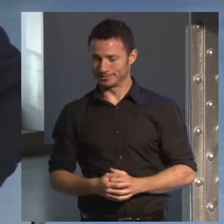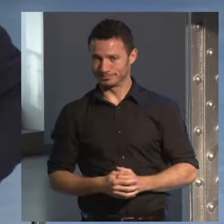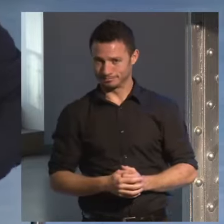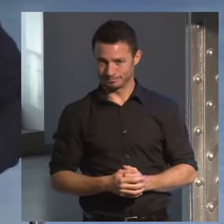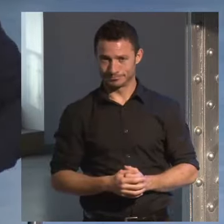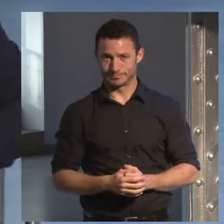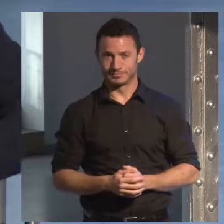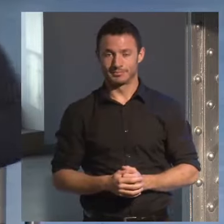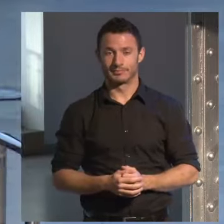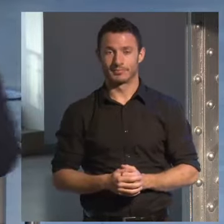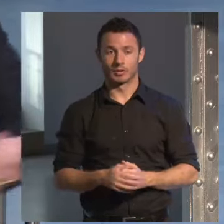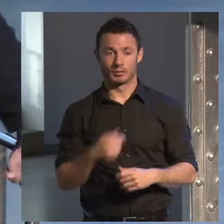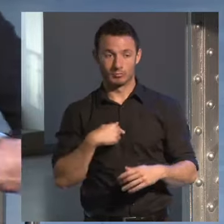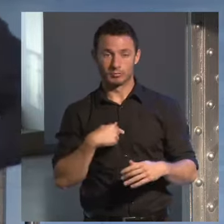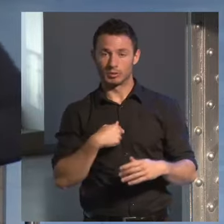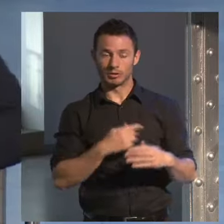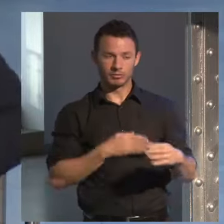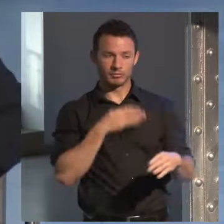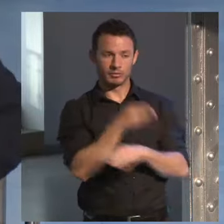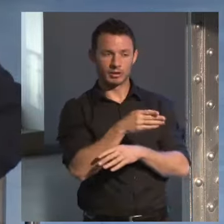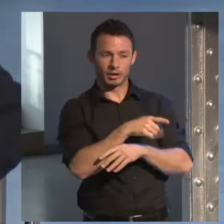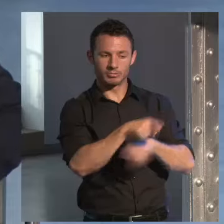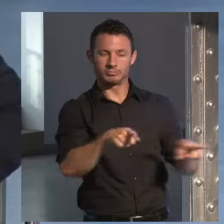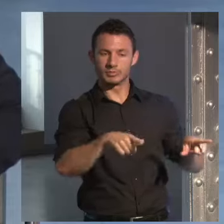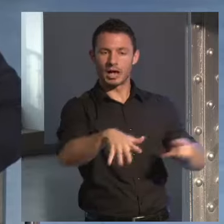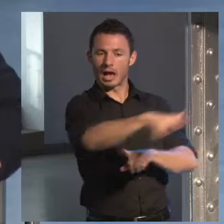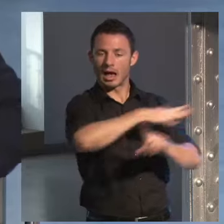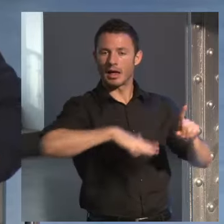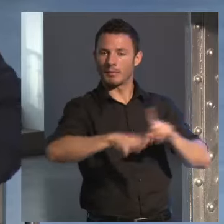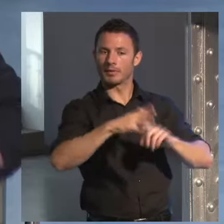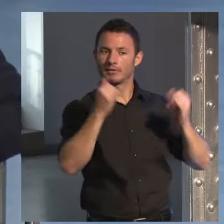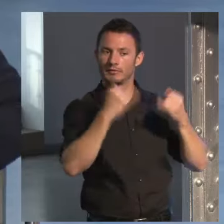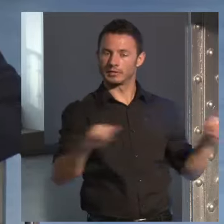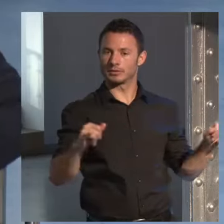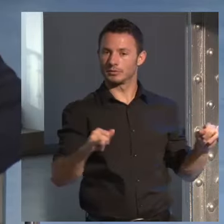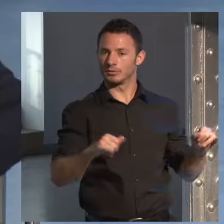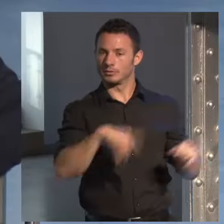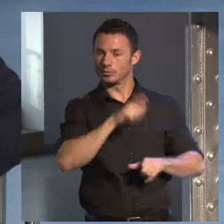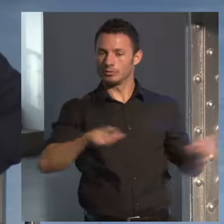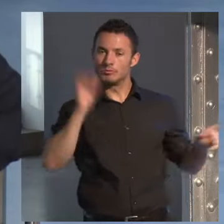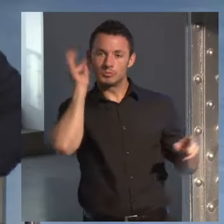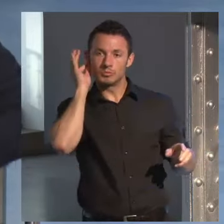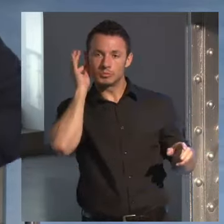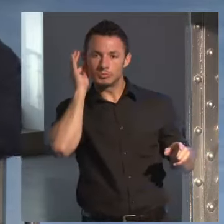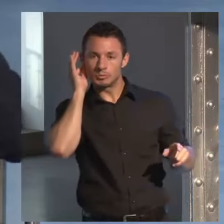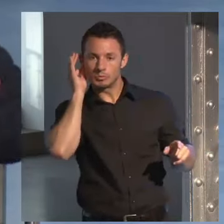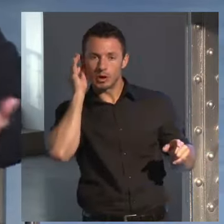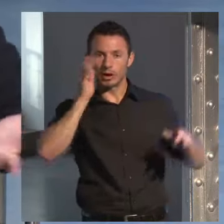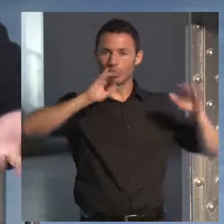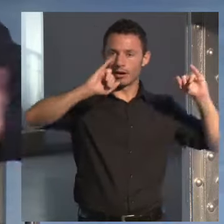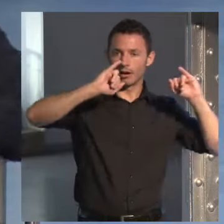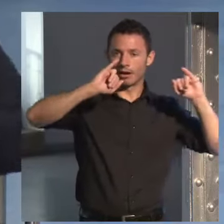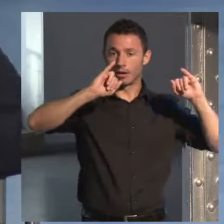y estuve y vi que había pues todo un ambiente festivo de las mujeres mientras los hombres se desnudaban